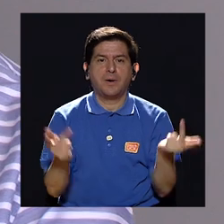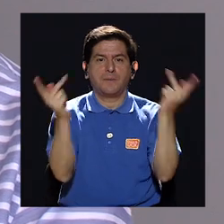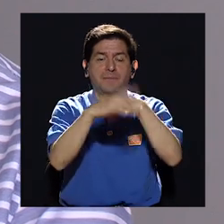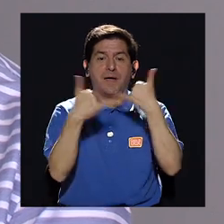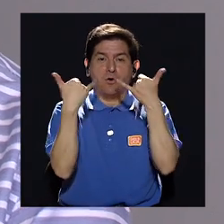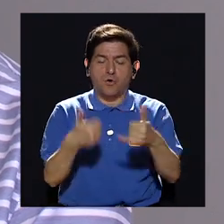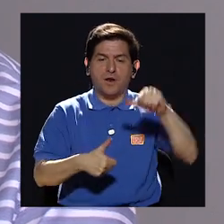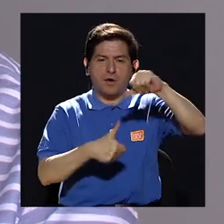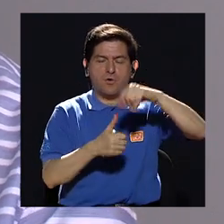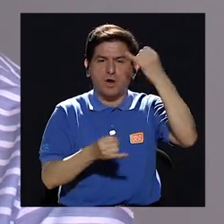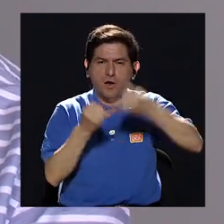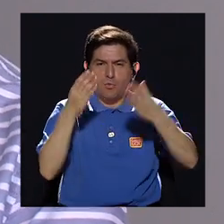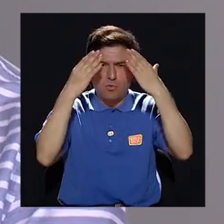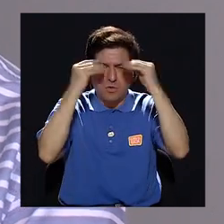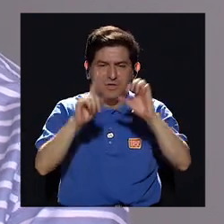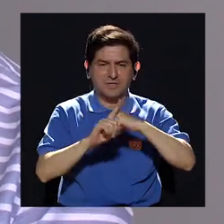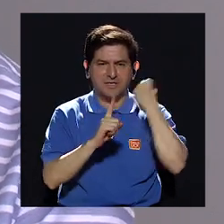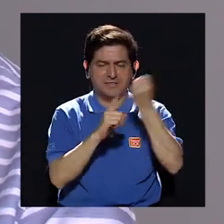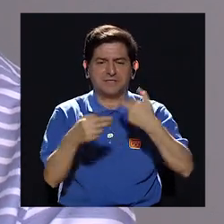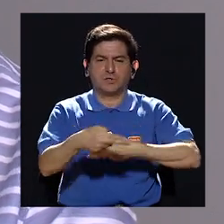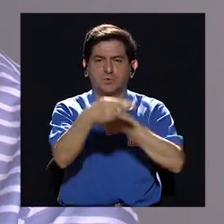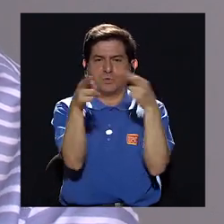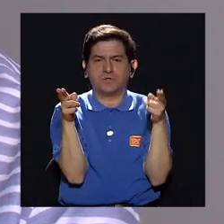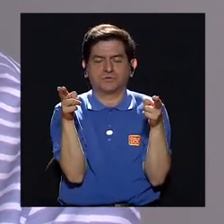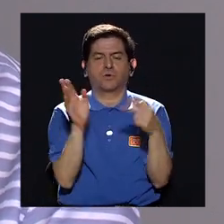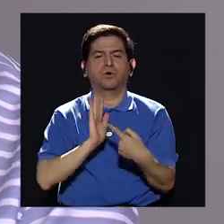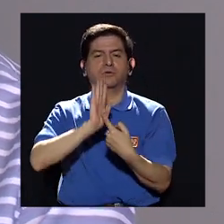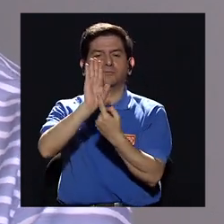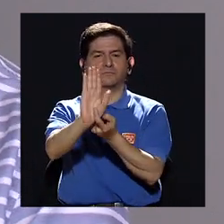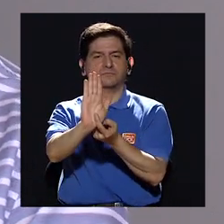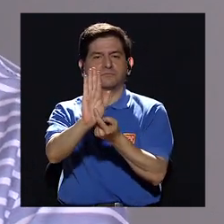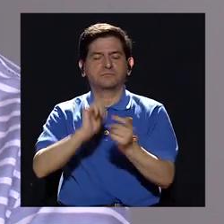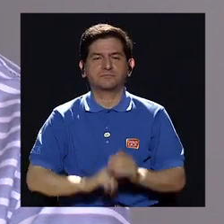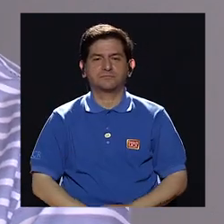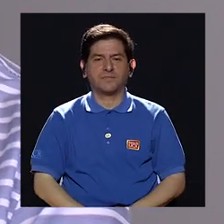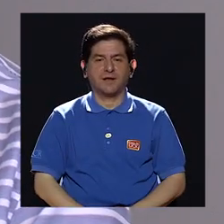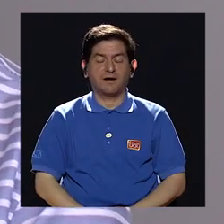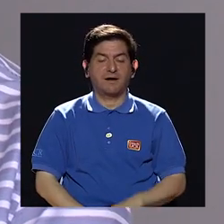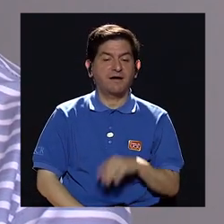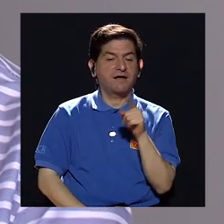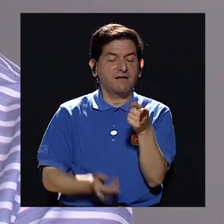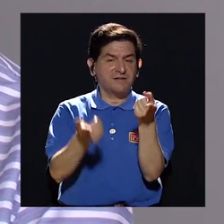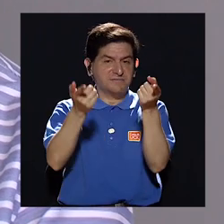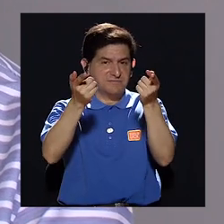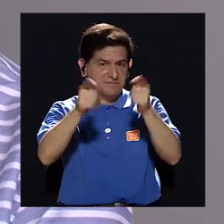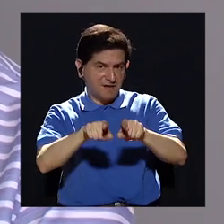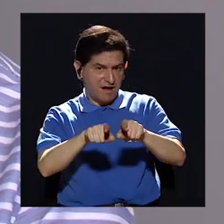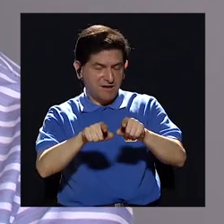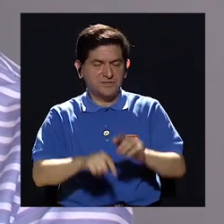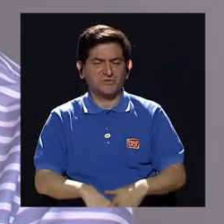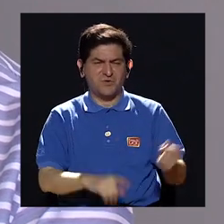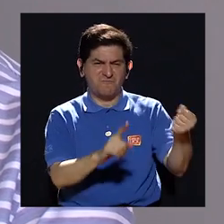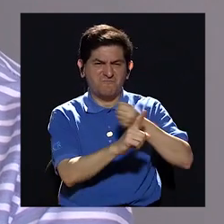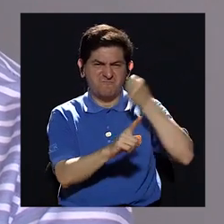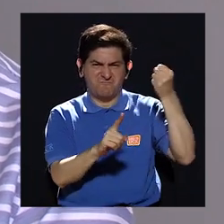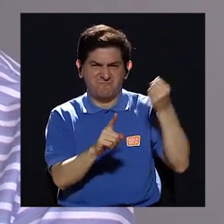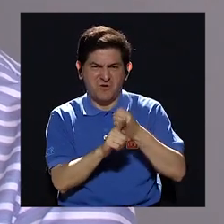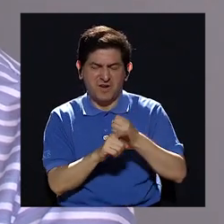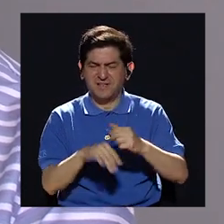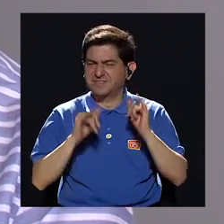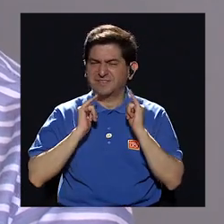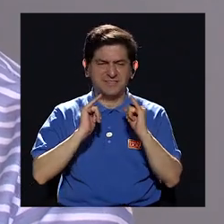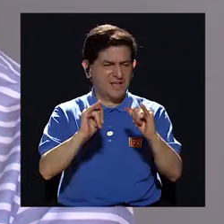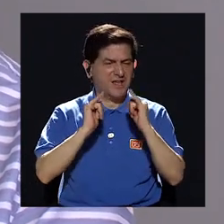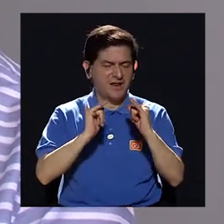Centroamérica, según el último informe del Estado de la Región, ha señalado, digamos, que esta violencia por